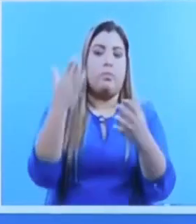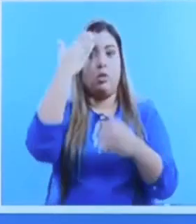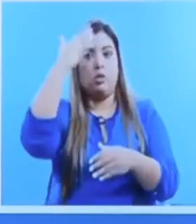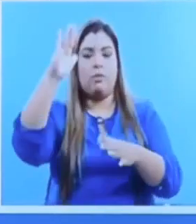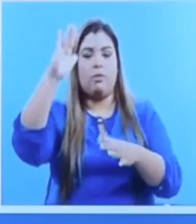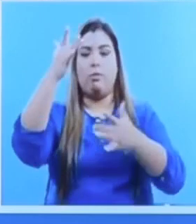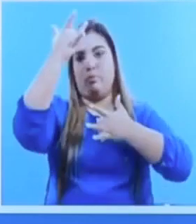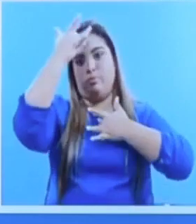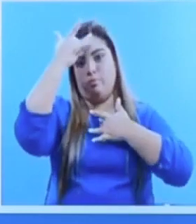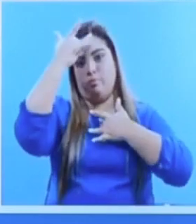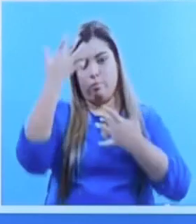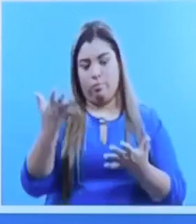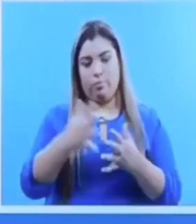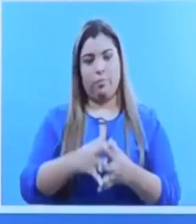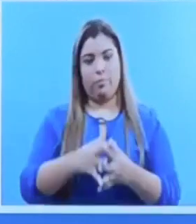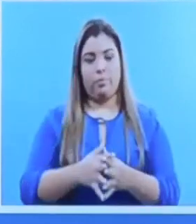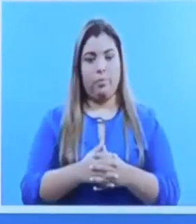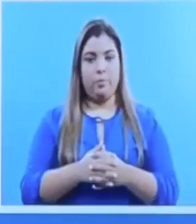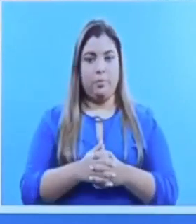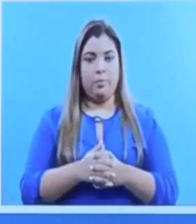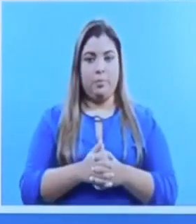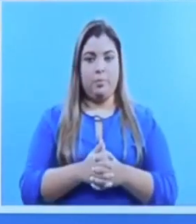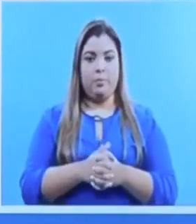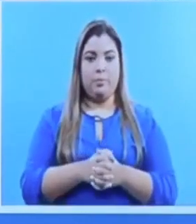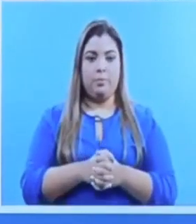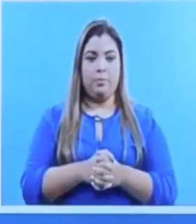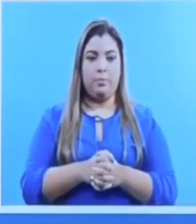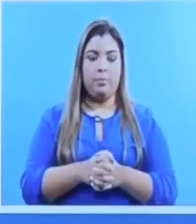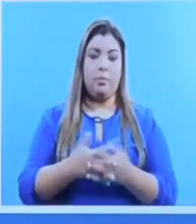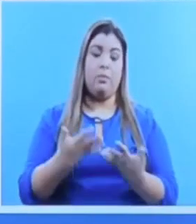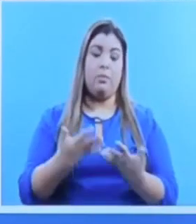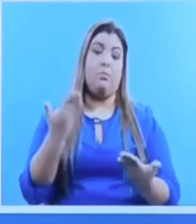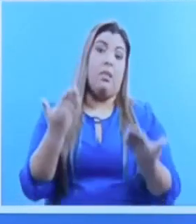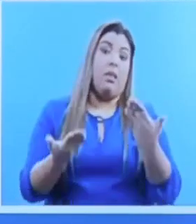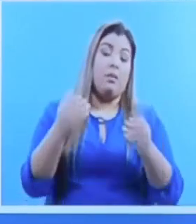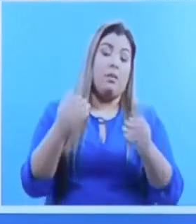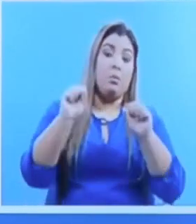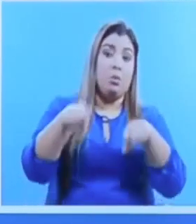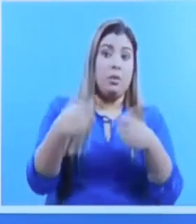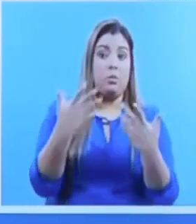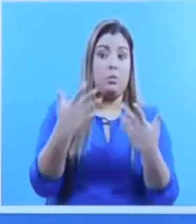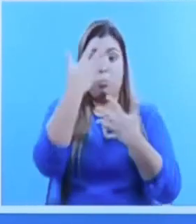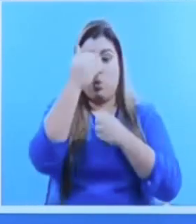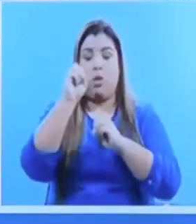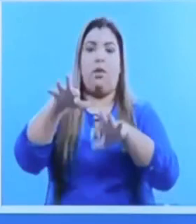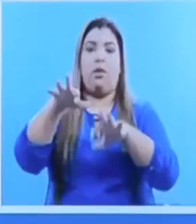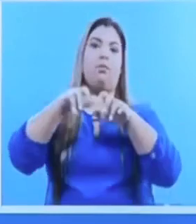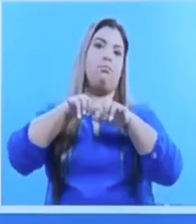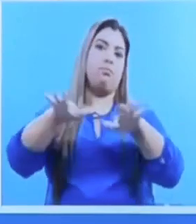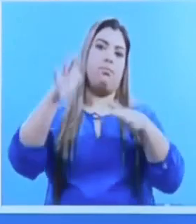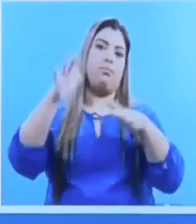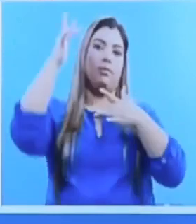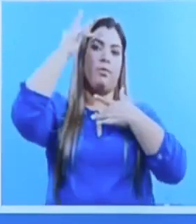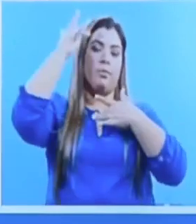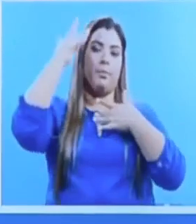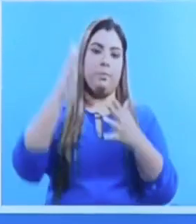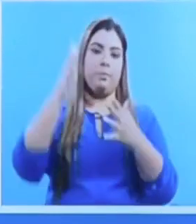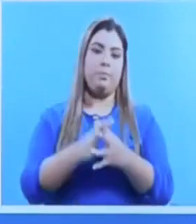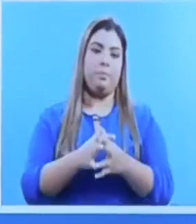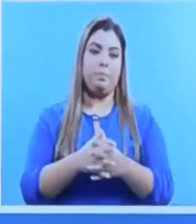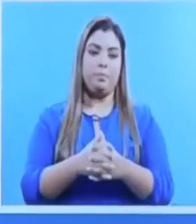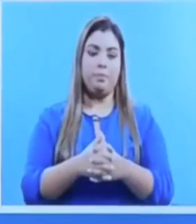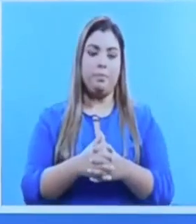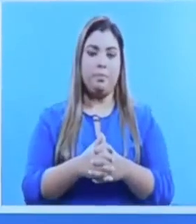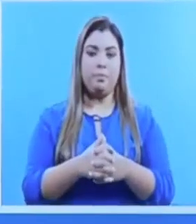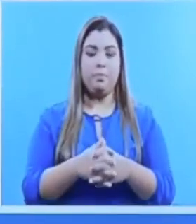de dos tercios o un tercio de lo que podría ser el contagio. En la siguiente, es